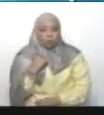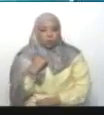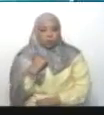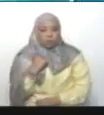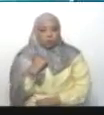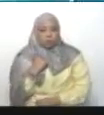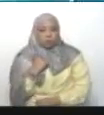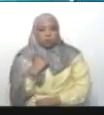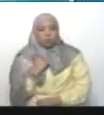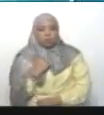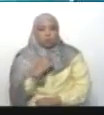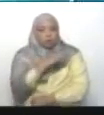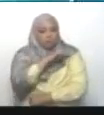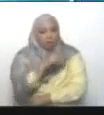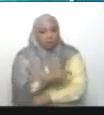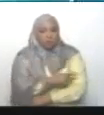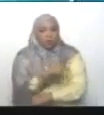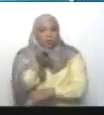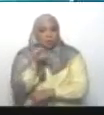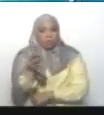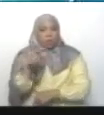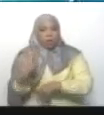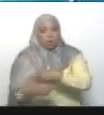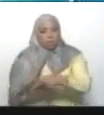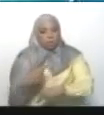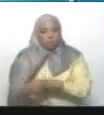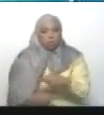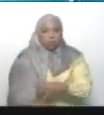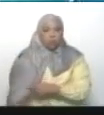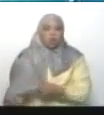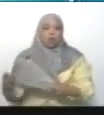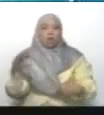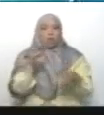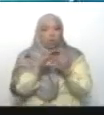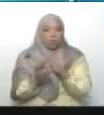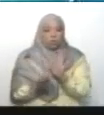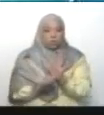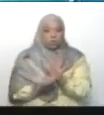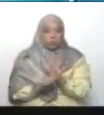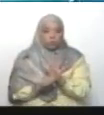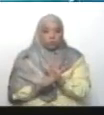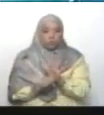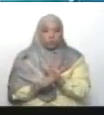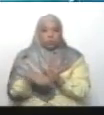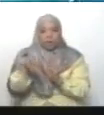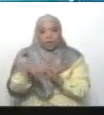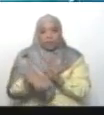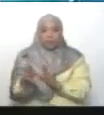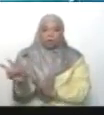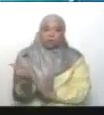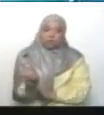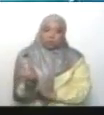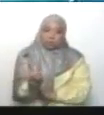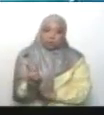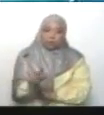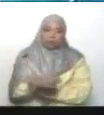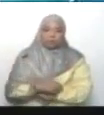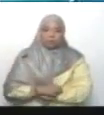Y subestiman la fuerza que tiene la patria, la revolución, que tiene la constitución, que tiene el Estado venezolano.